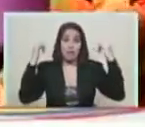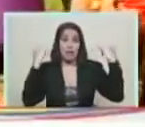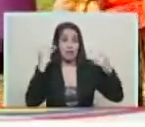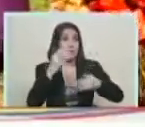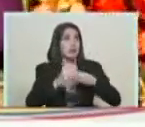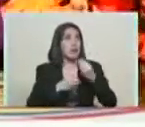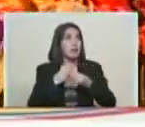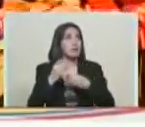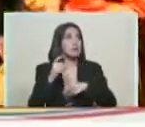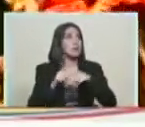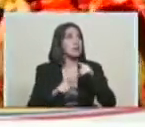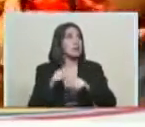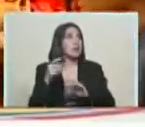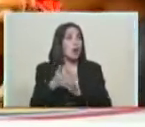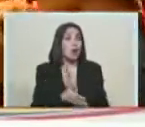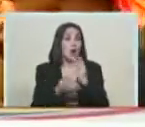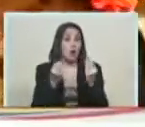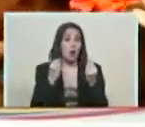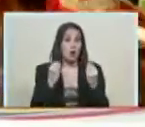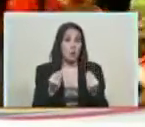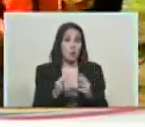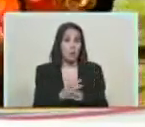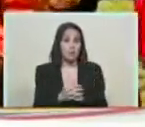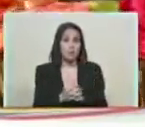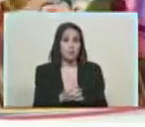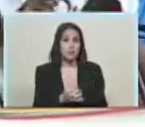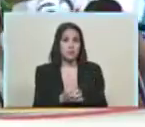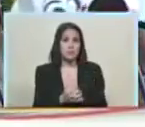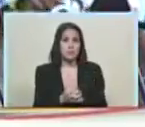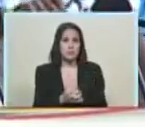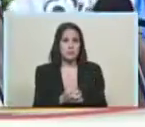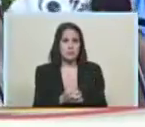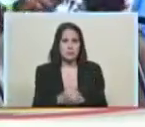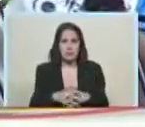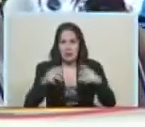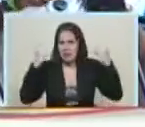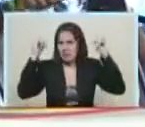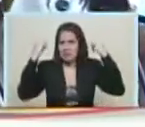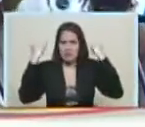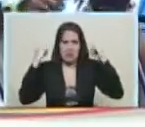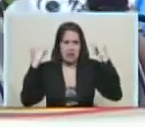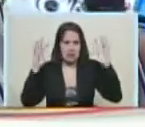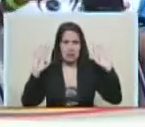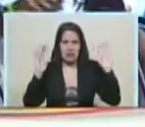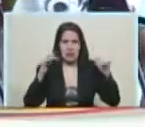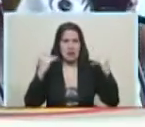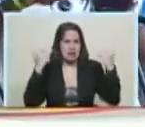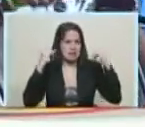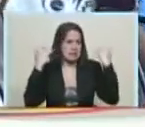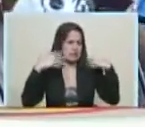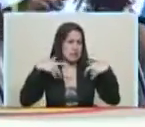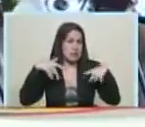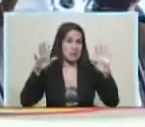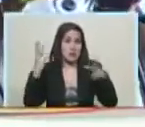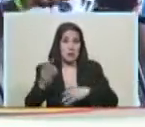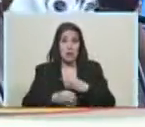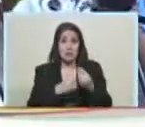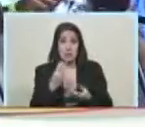irán a hacer los matines. Yo los llamé patrióticos, matines, matines. ¿Cuántos matines irán a hacer?